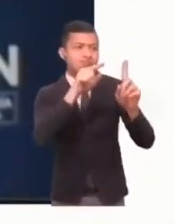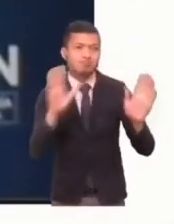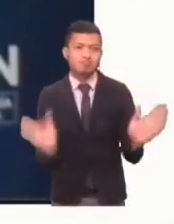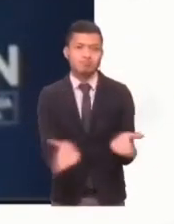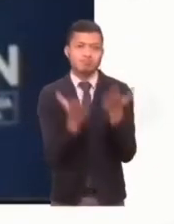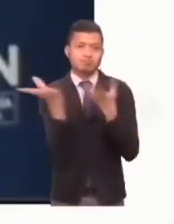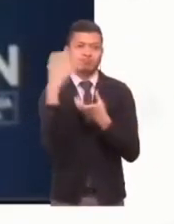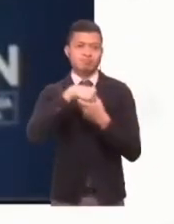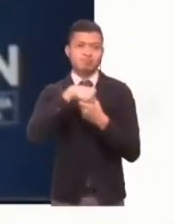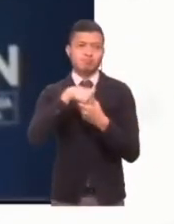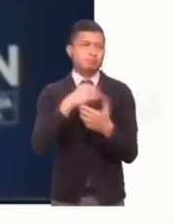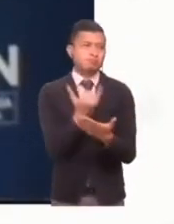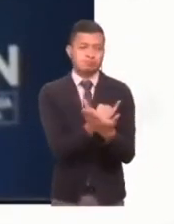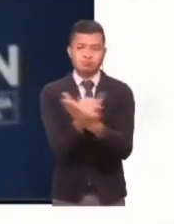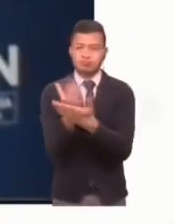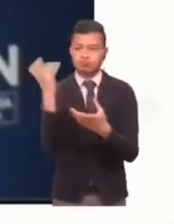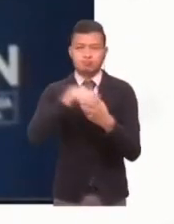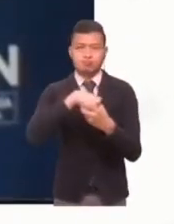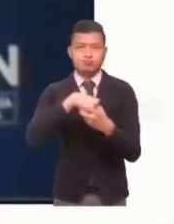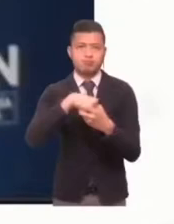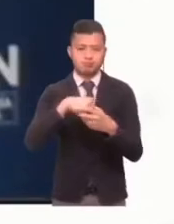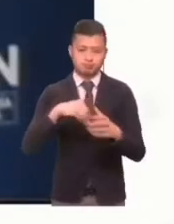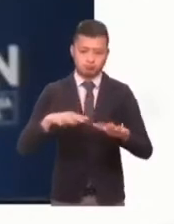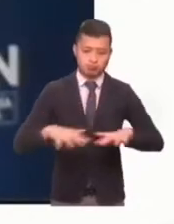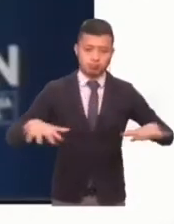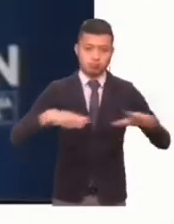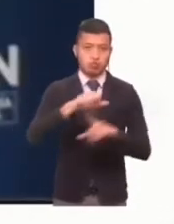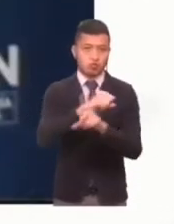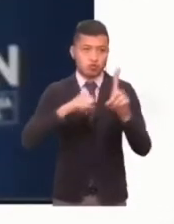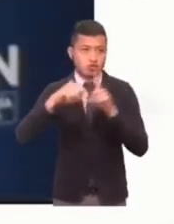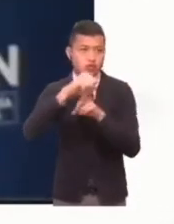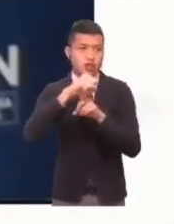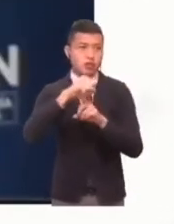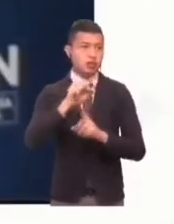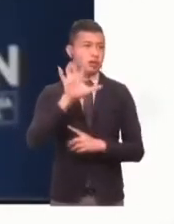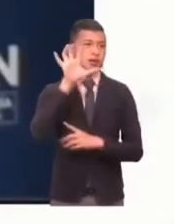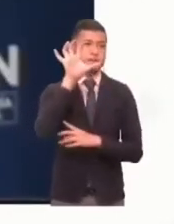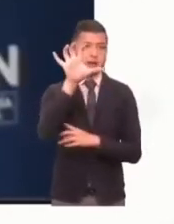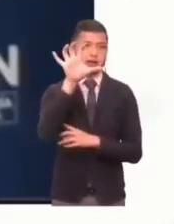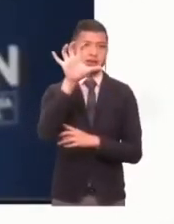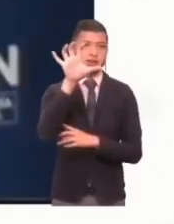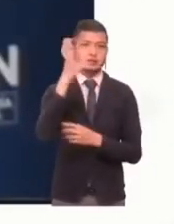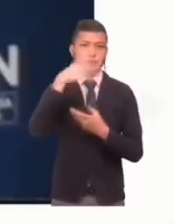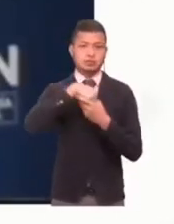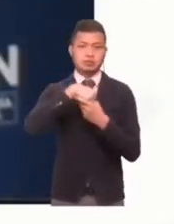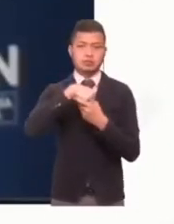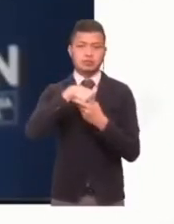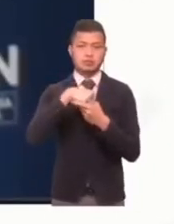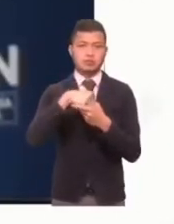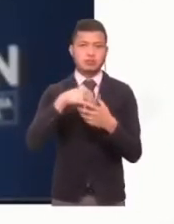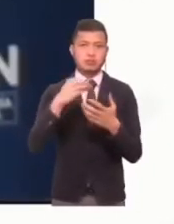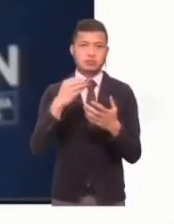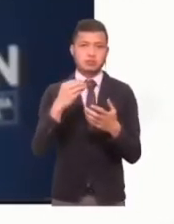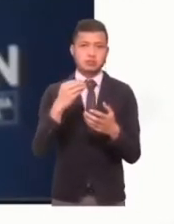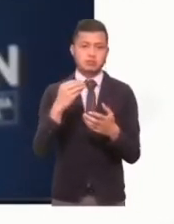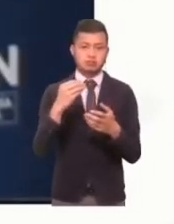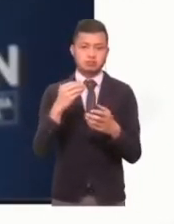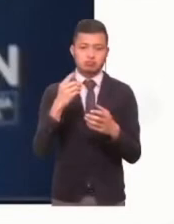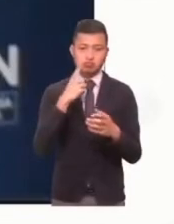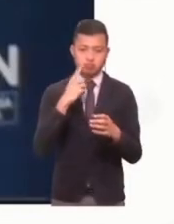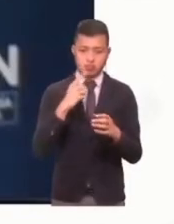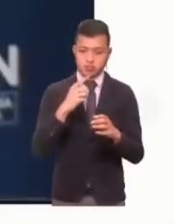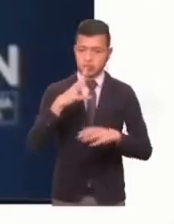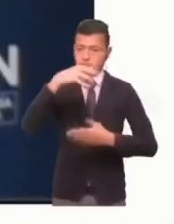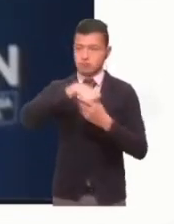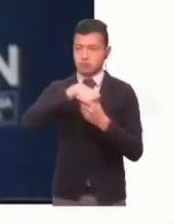ensañarse con los sectores sociales, con el país del pasado, pues simplemente hay que eliminar a esos protagonistas.